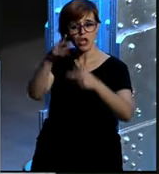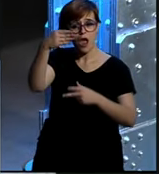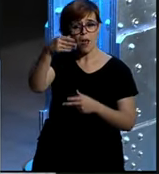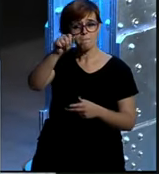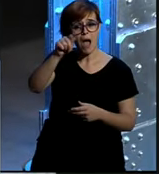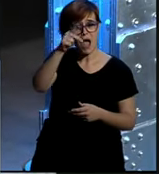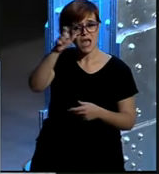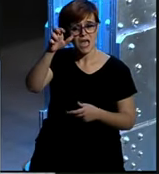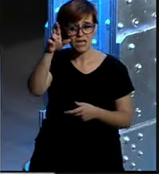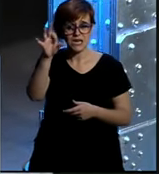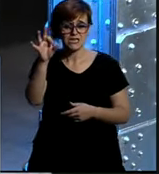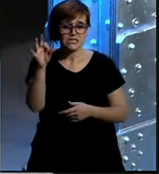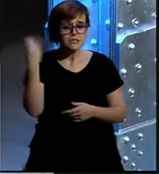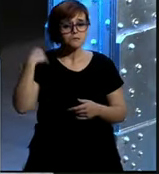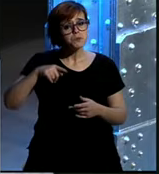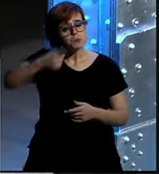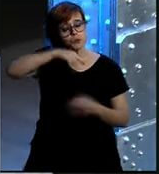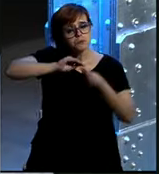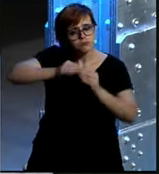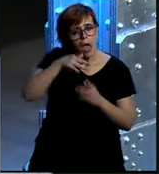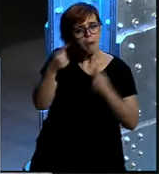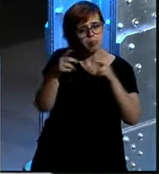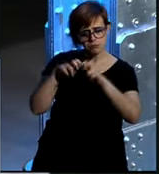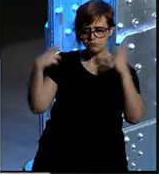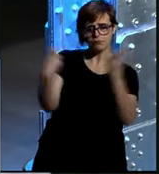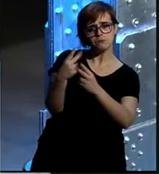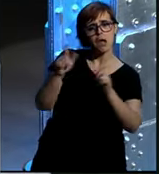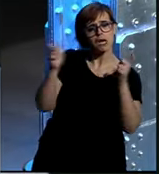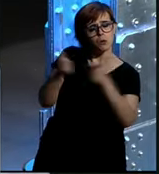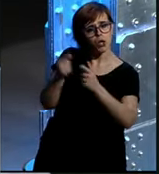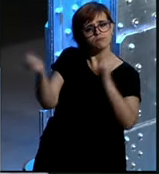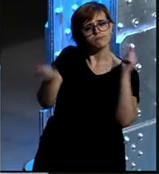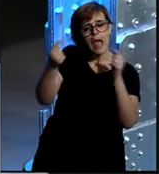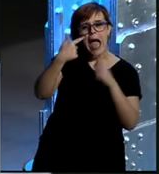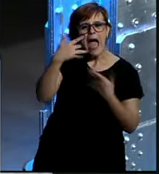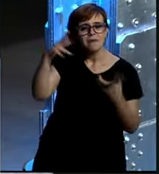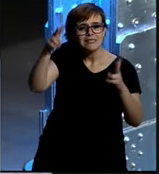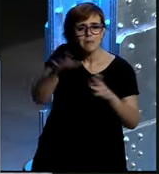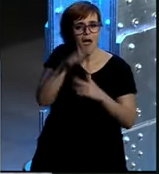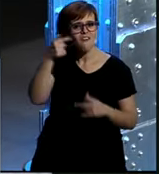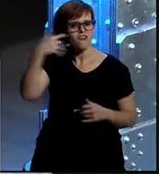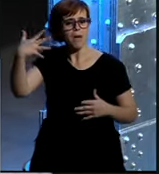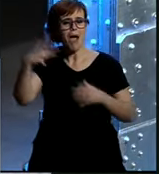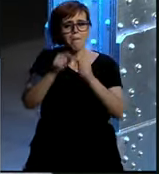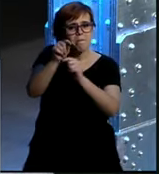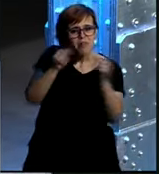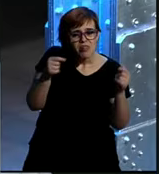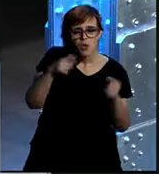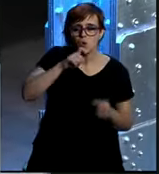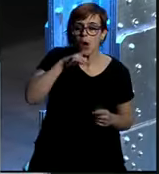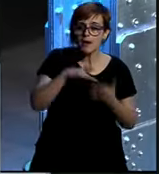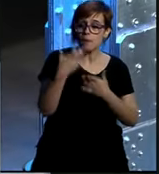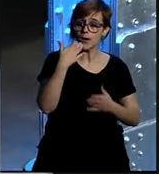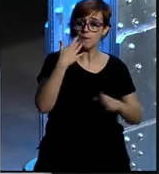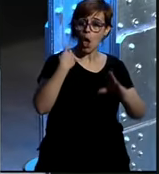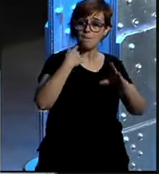y que nosotros cuando nos hemos sentado con ellos a entender cómo miden esa reputación pues por ejemplo los mensajes